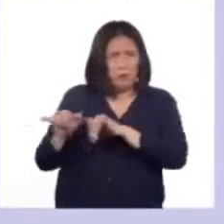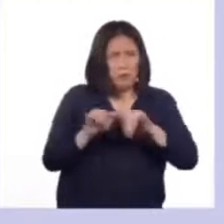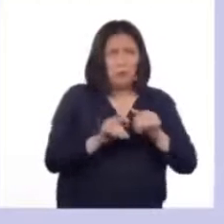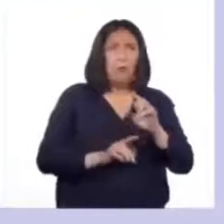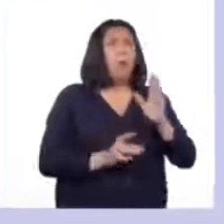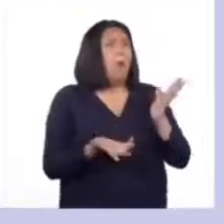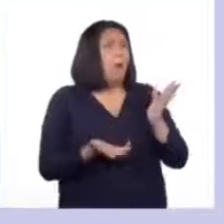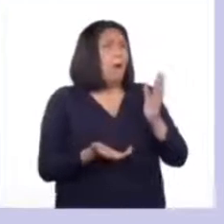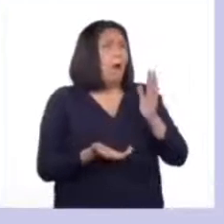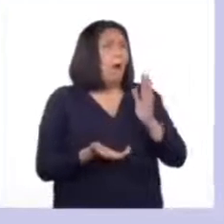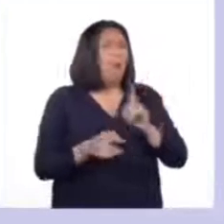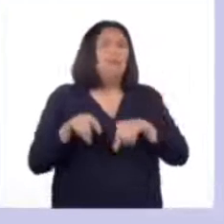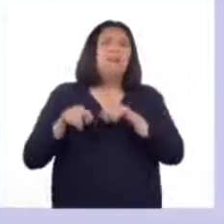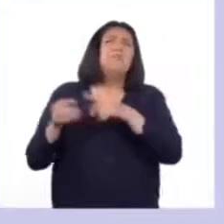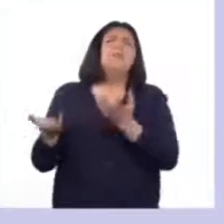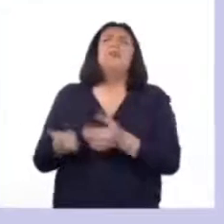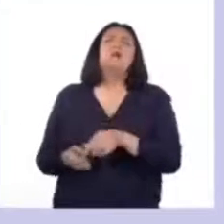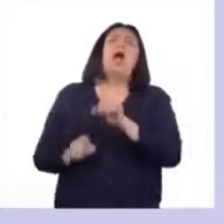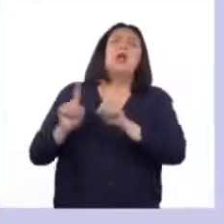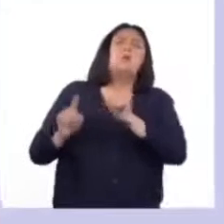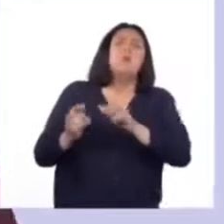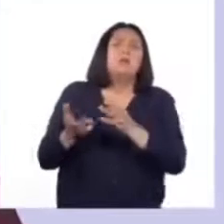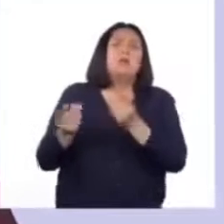algunos cambiemos más pronto que otros?